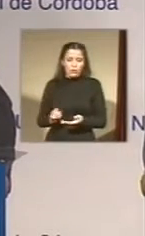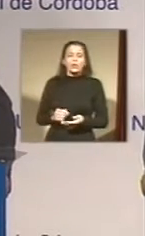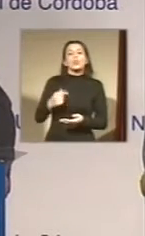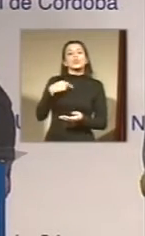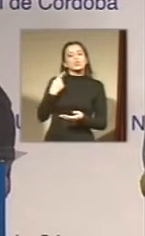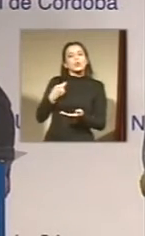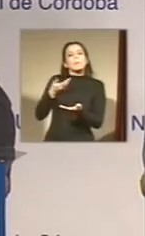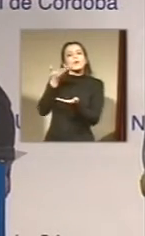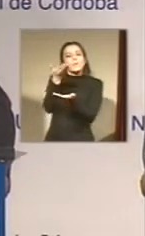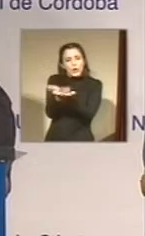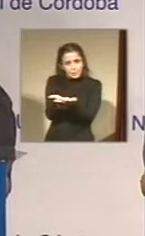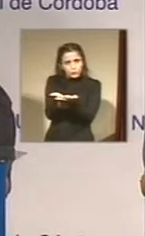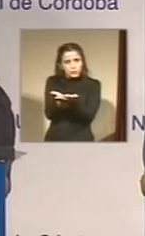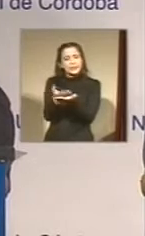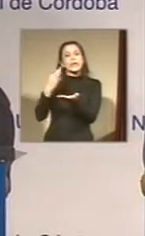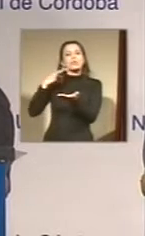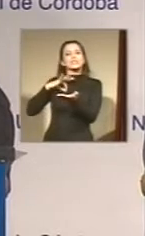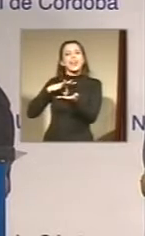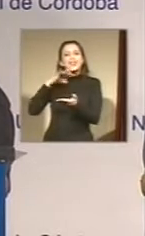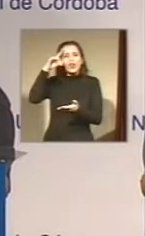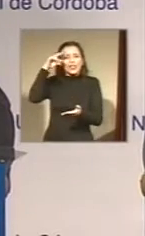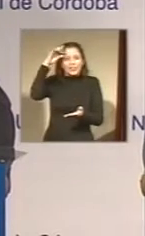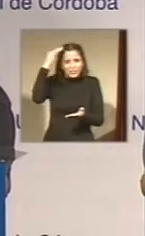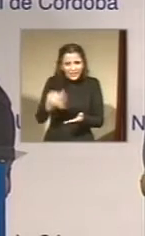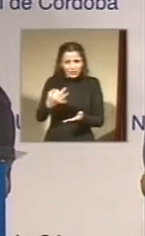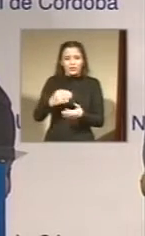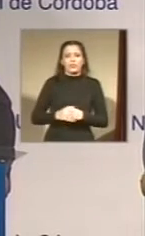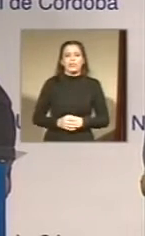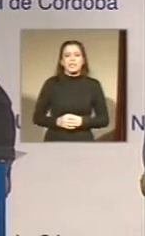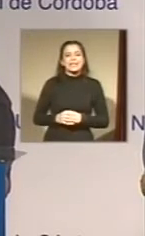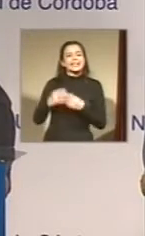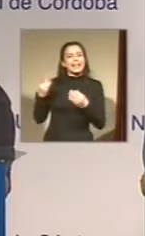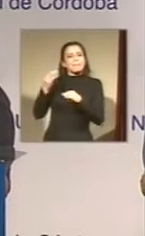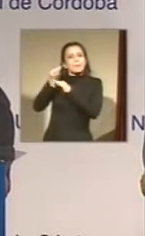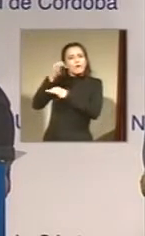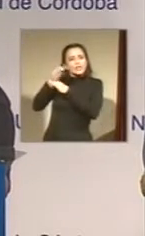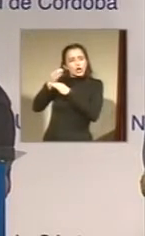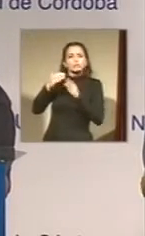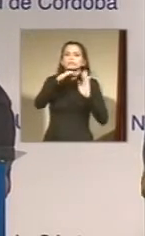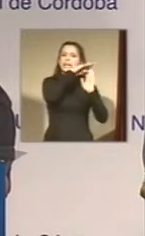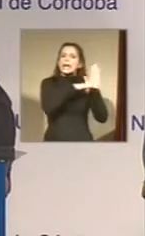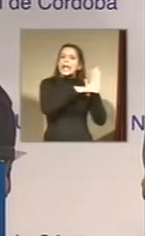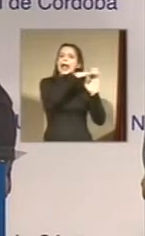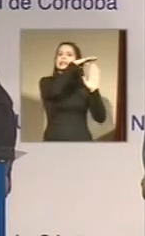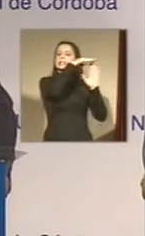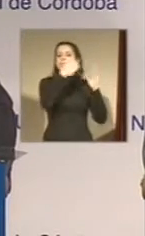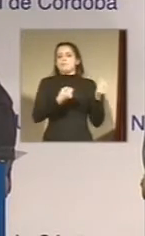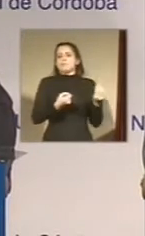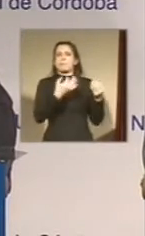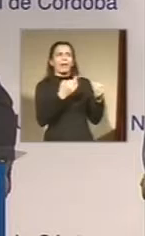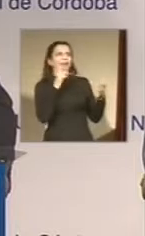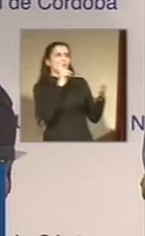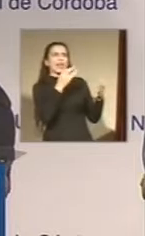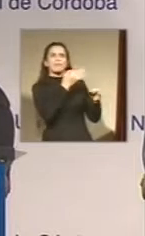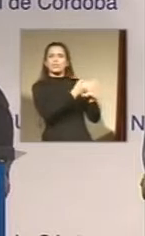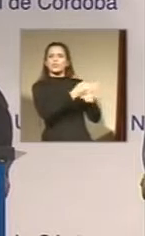el docente tenga un salario digno y que se lo jerarquice convenientemente en el marco que ocupa en la sociedad, que